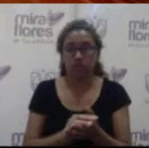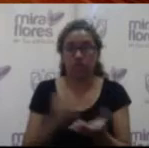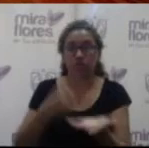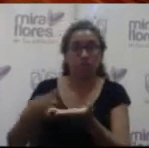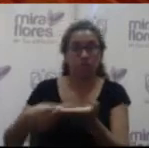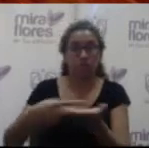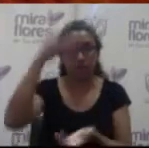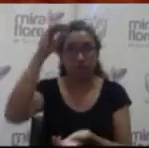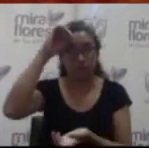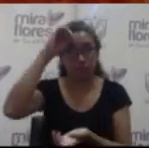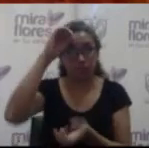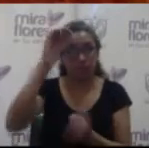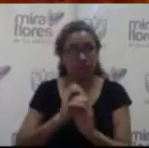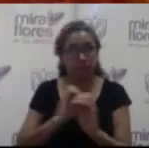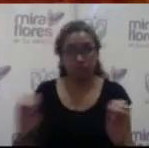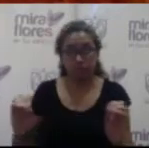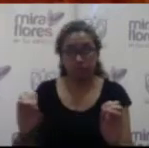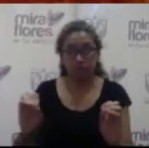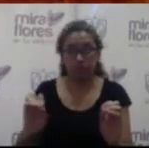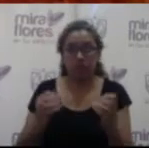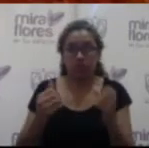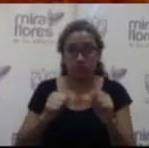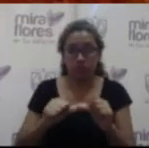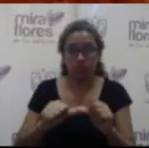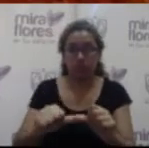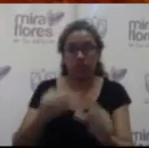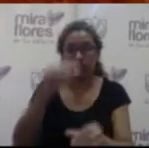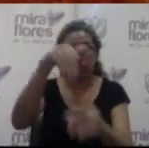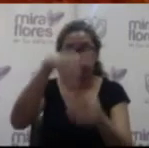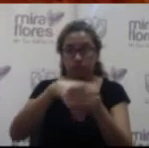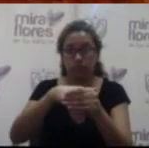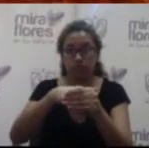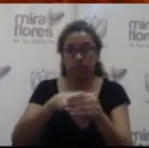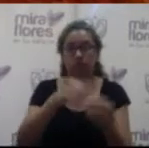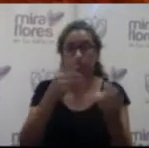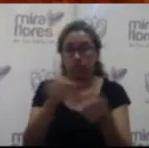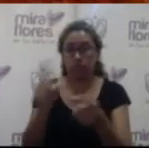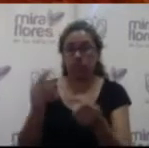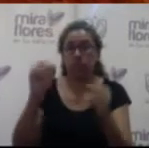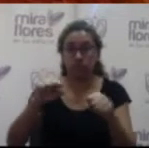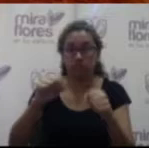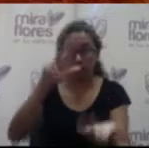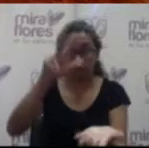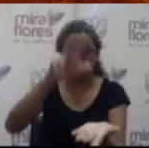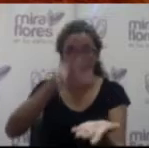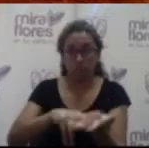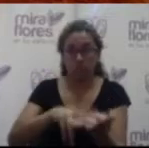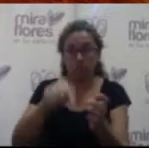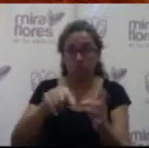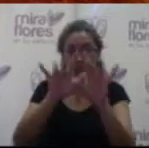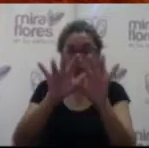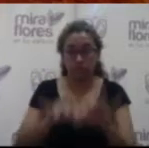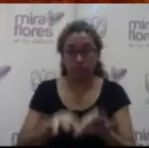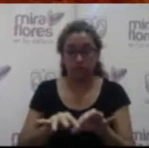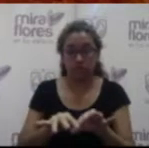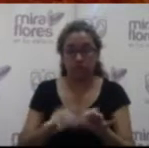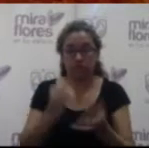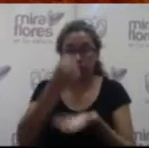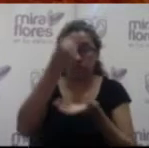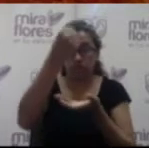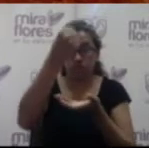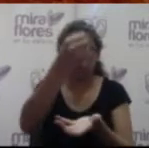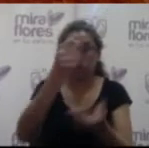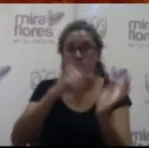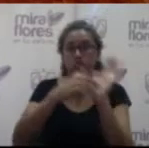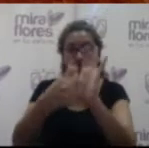Al debate. No teniendo debate procederemos al voto. Aquellos miembros del consejo que estén a favor de aprobar esta donación